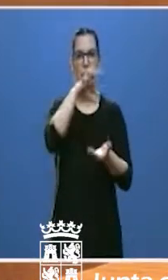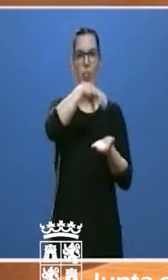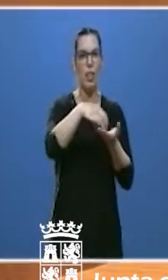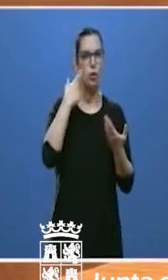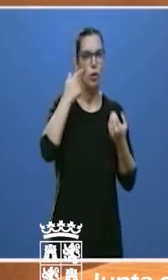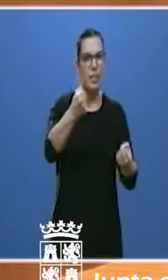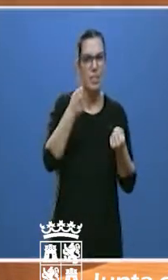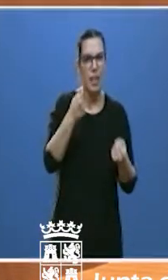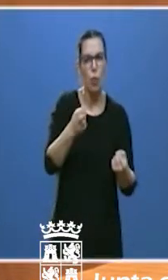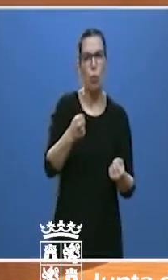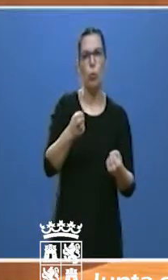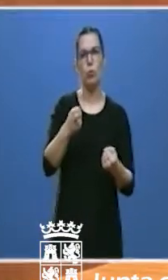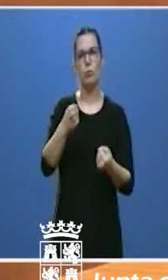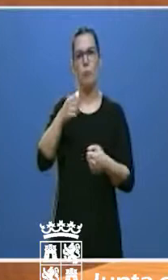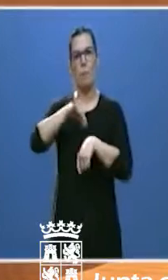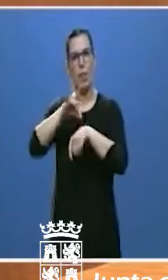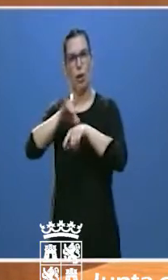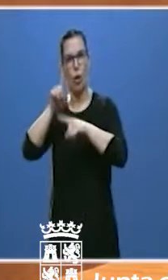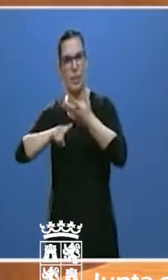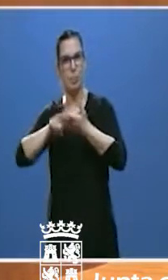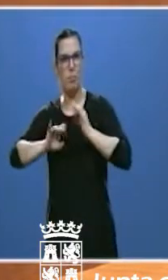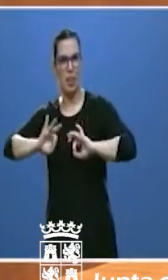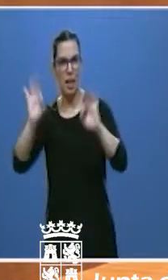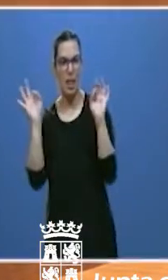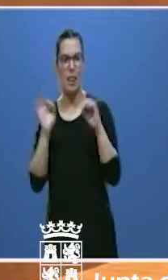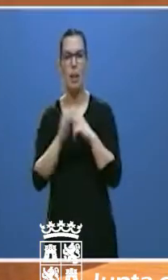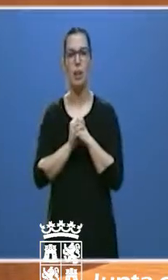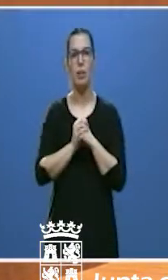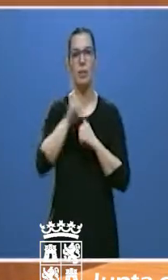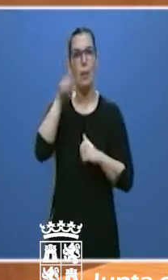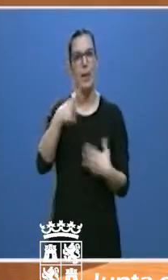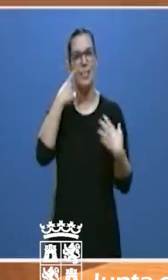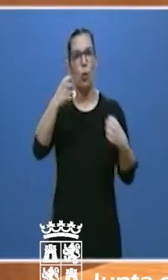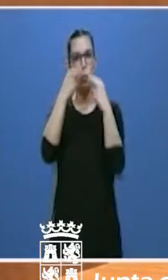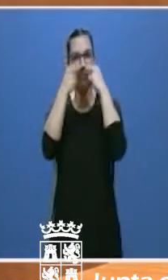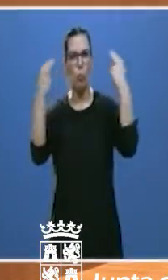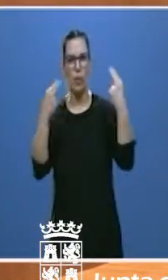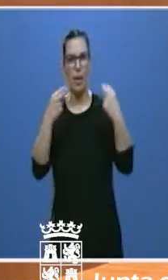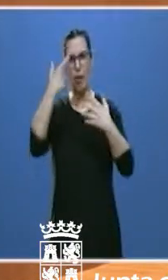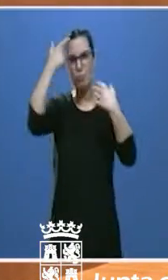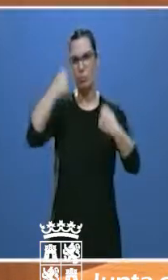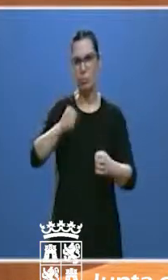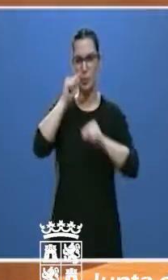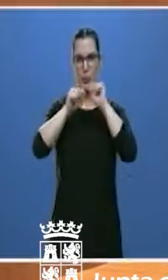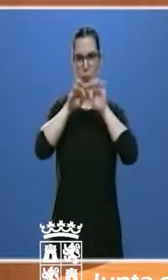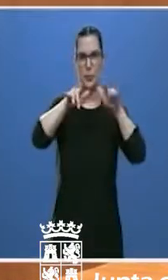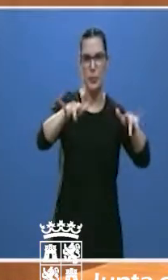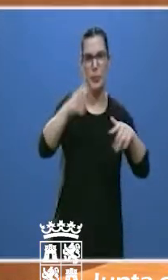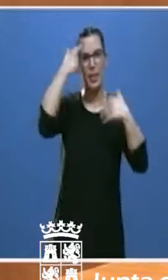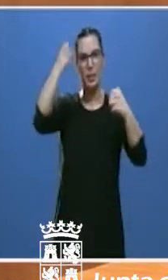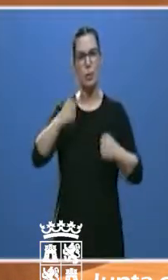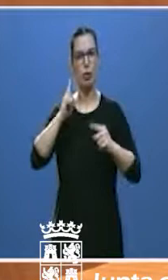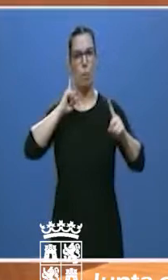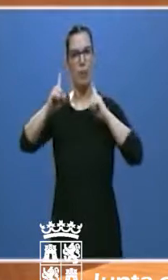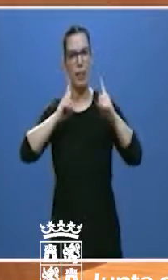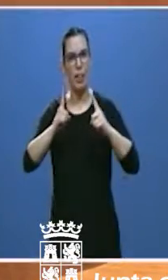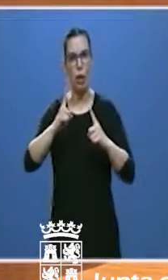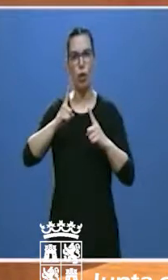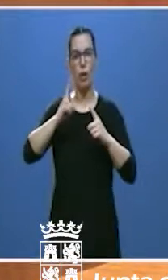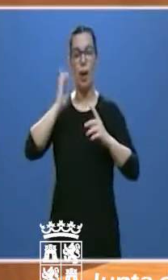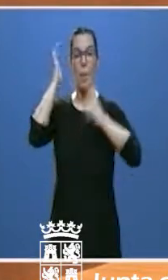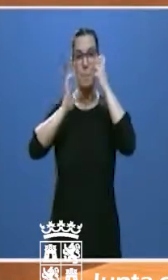y especializada. También de salud pública, epidemiólogos, preventivistas, veterinarios,